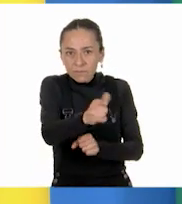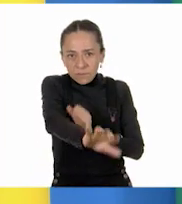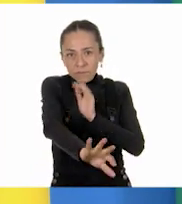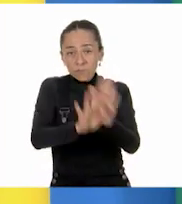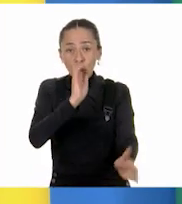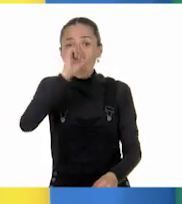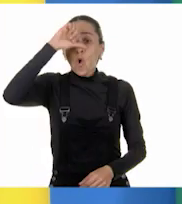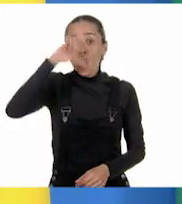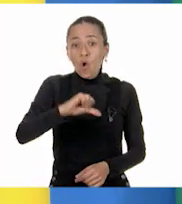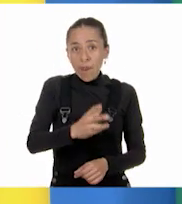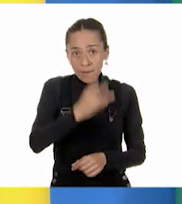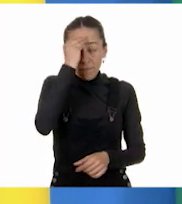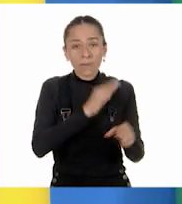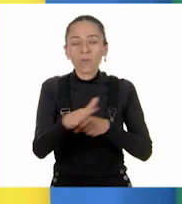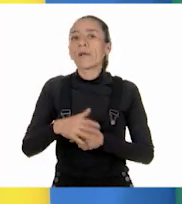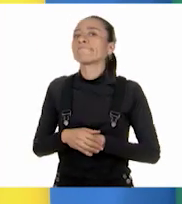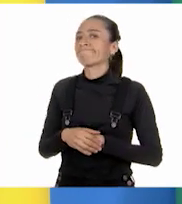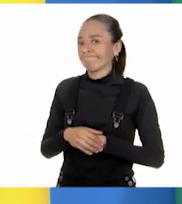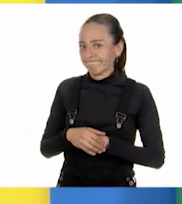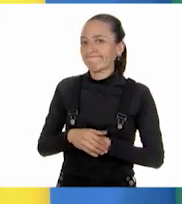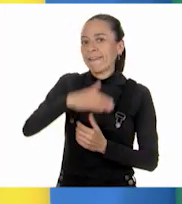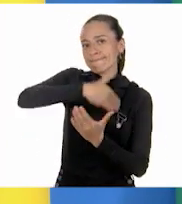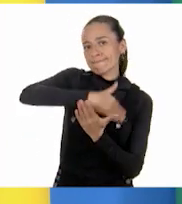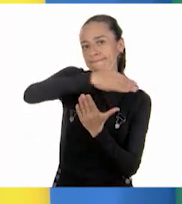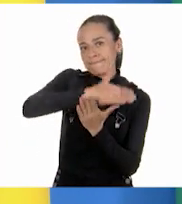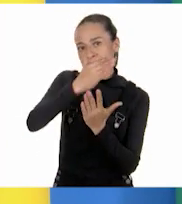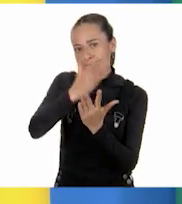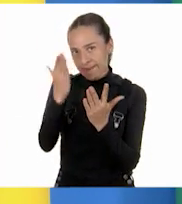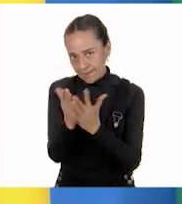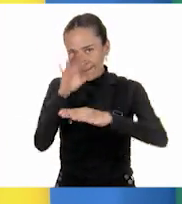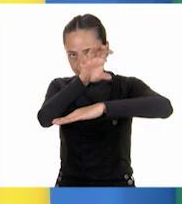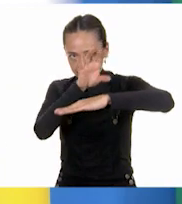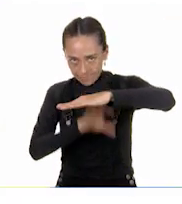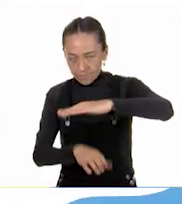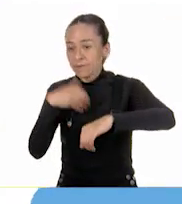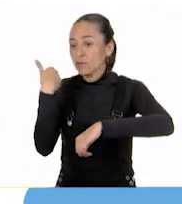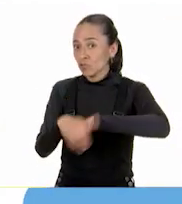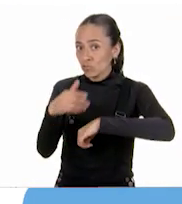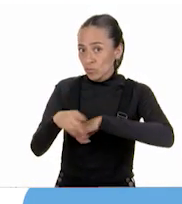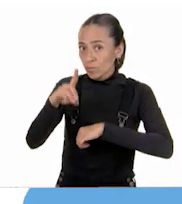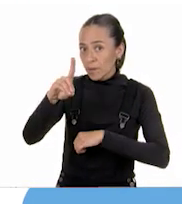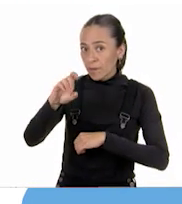las fracciones y los números decimales siempre podemos encontrar más números.